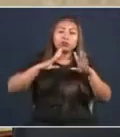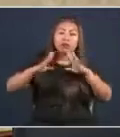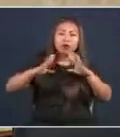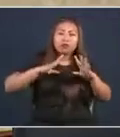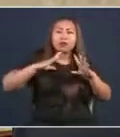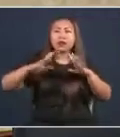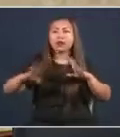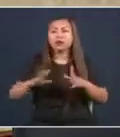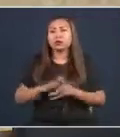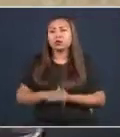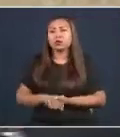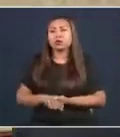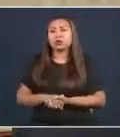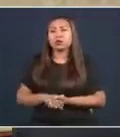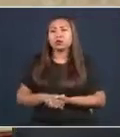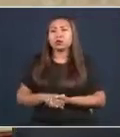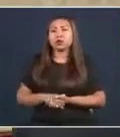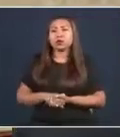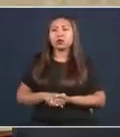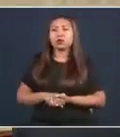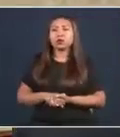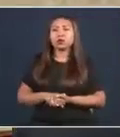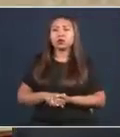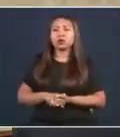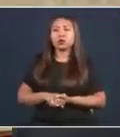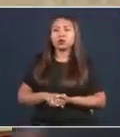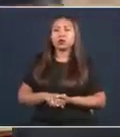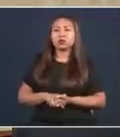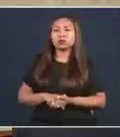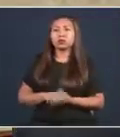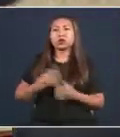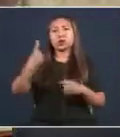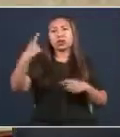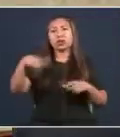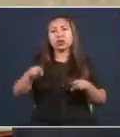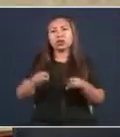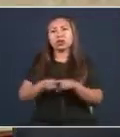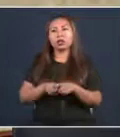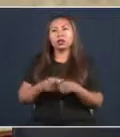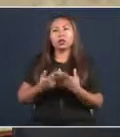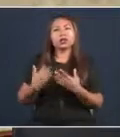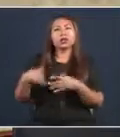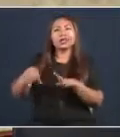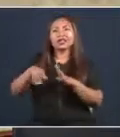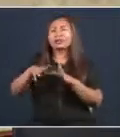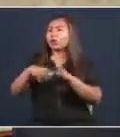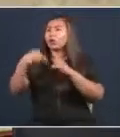señor Sala discutiendo con Gerardo González. Y se iban a tomar trago a ver la gallera.